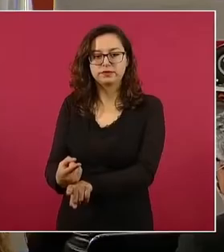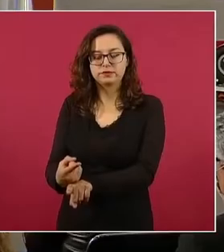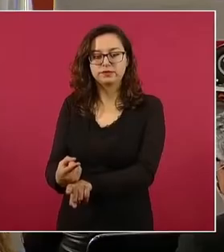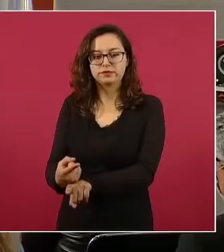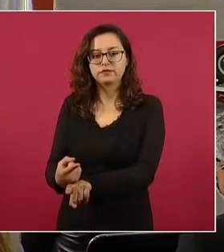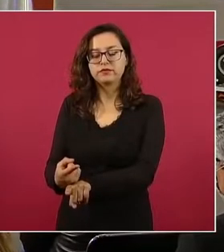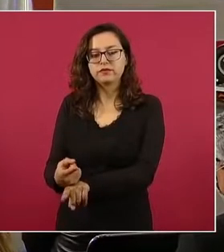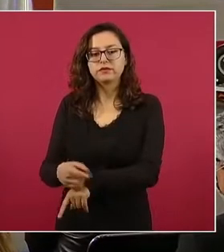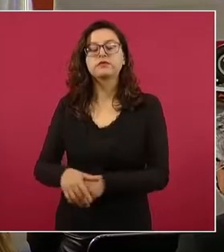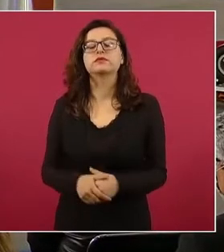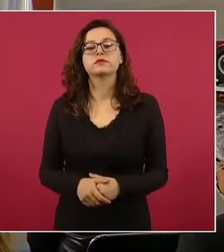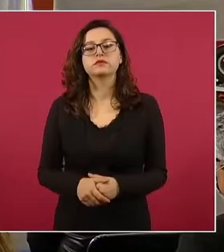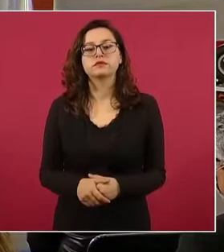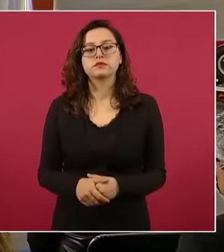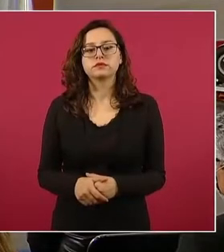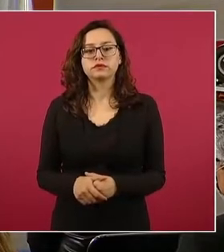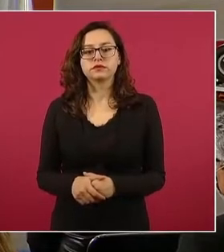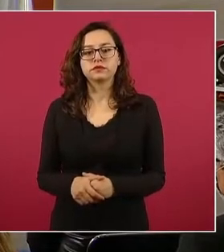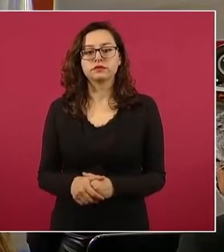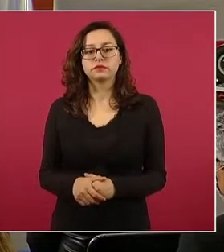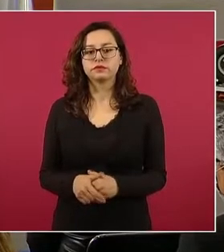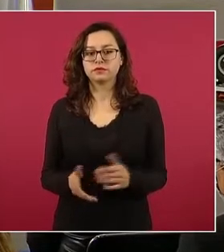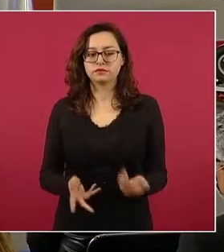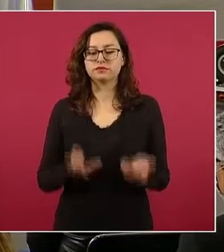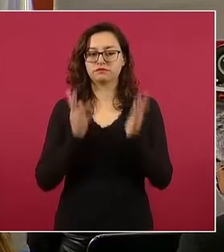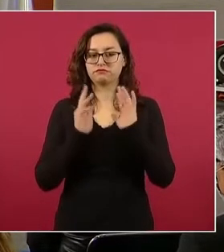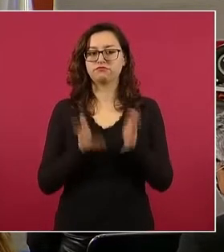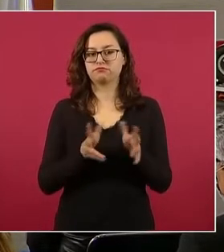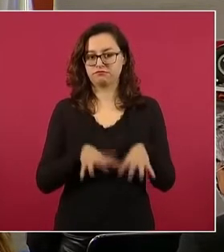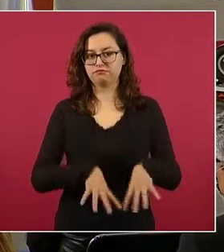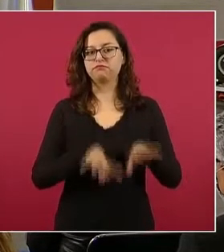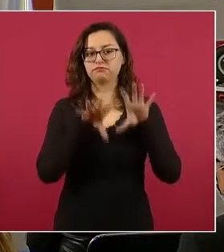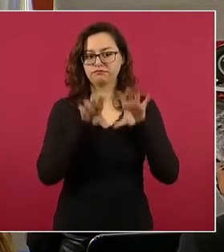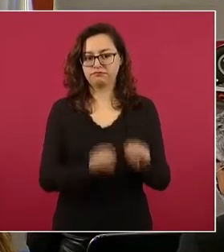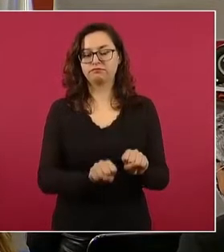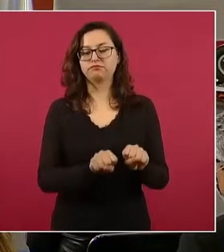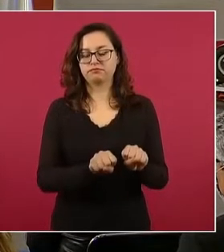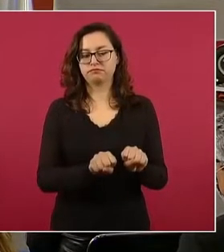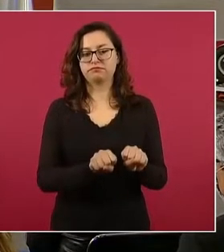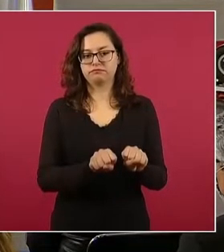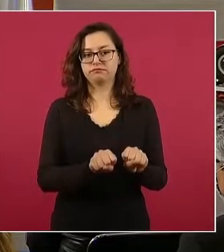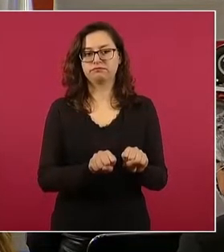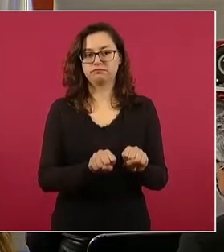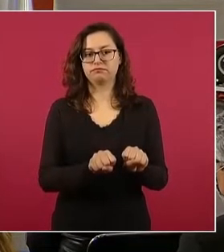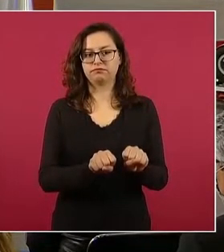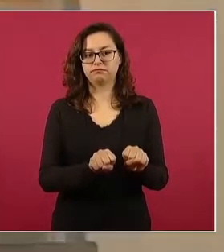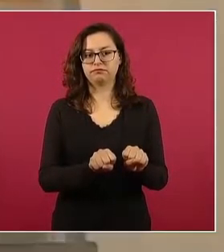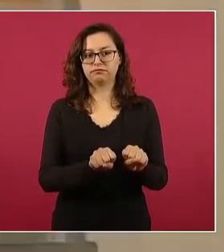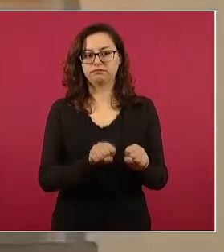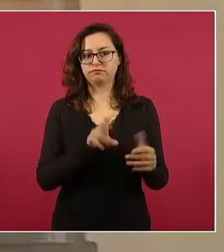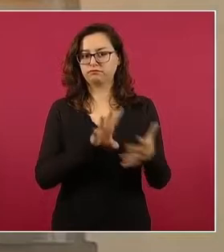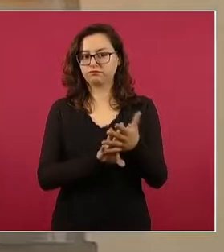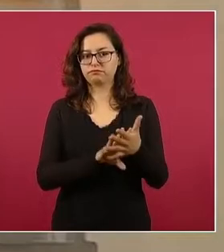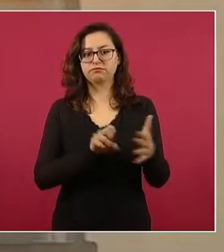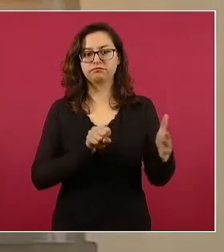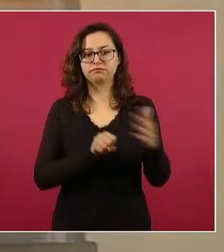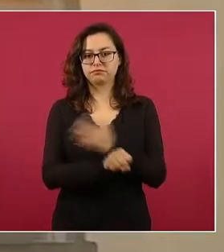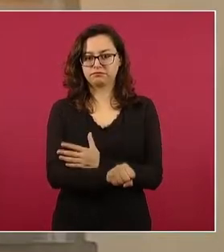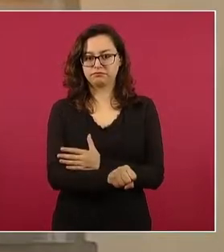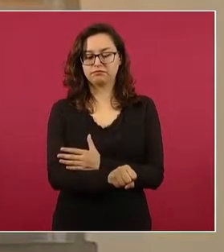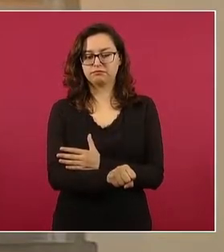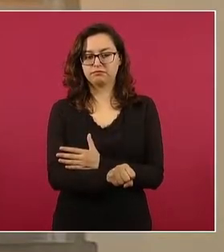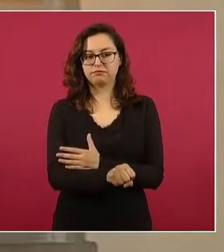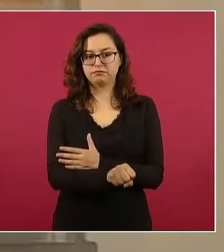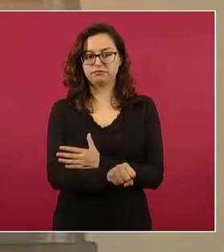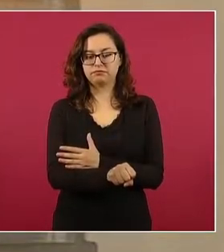Esta denuncia prosperó en una orden de aprehensión que se le ejecutó a esta persona, el cual ya